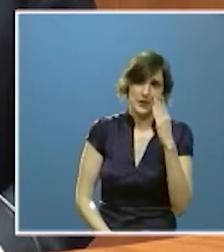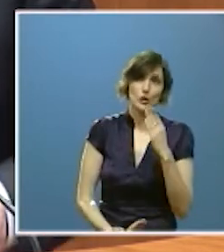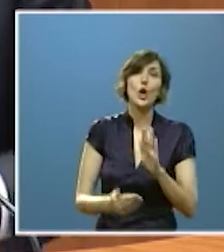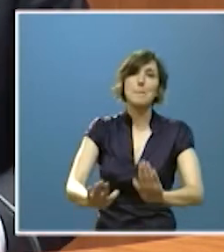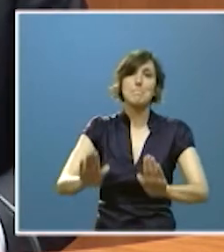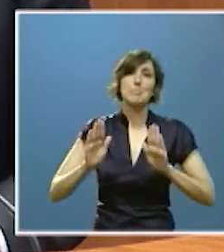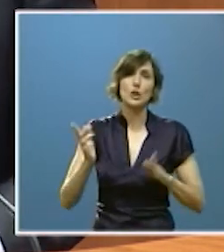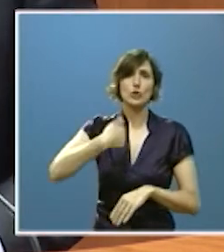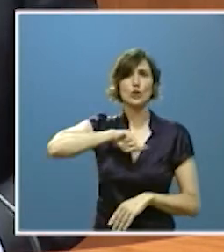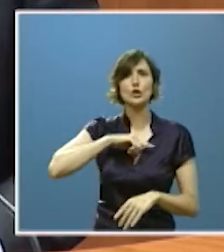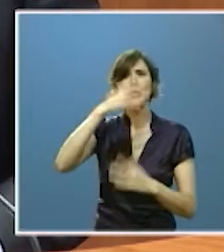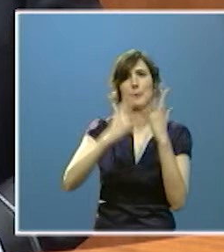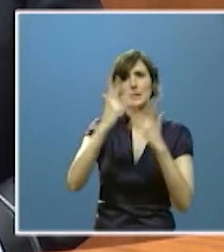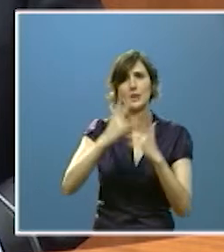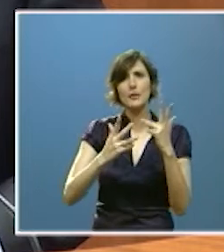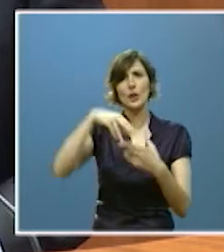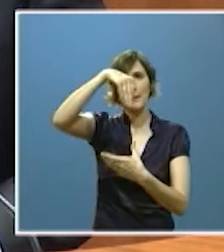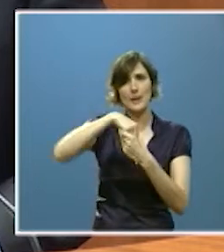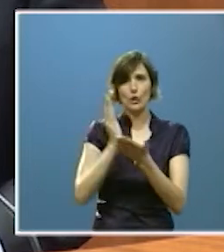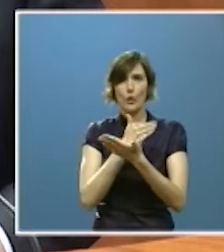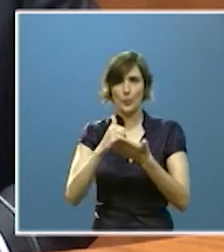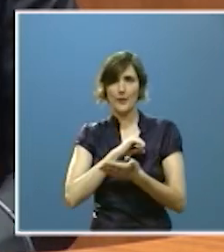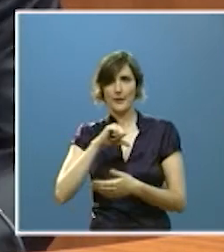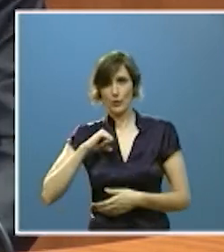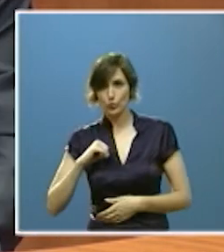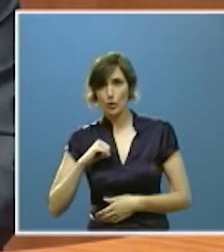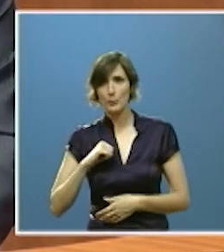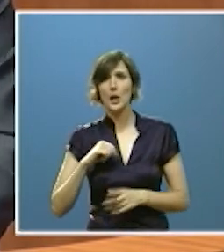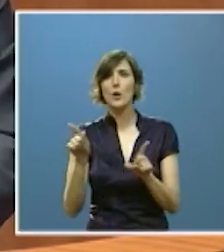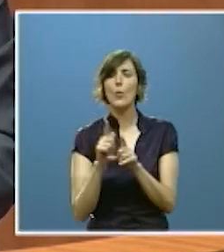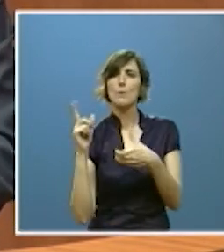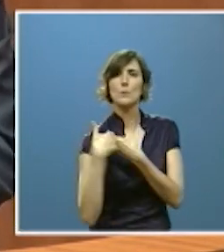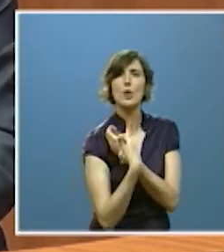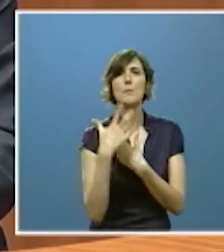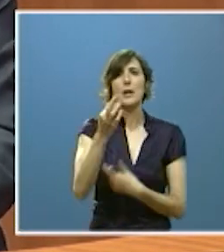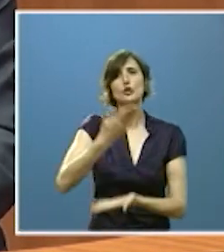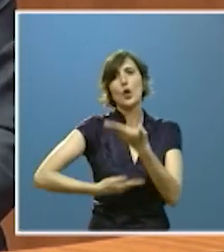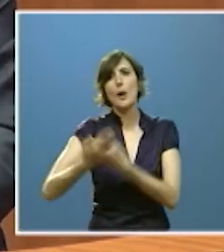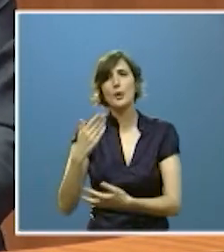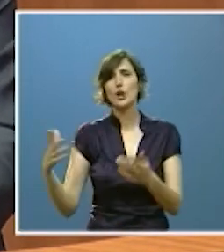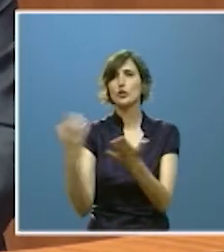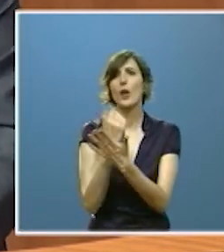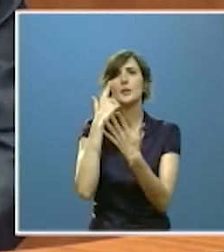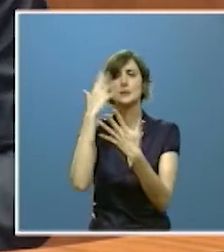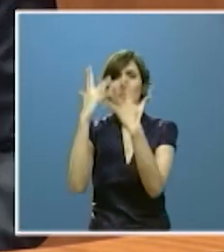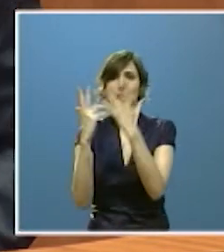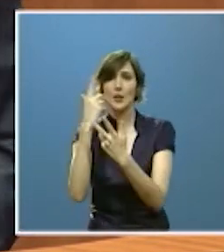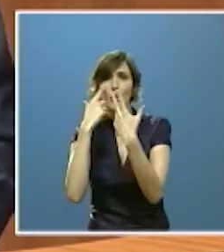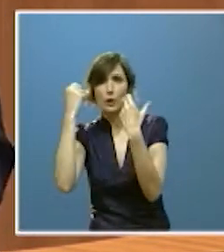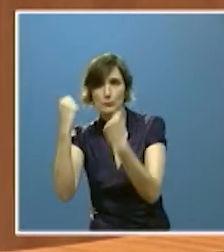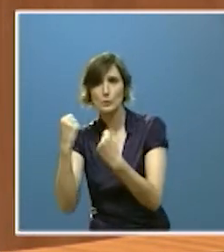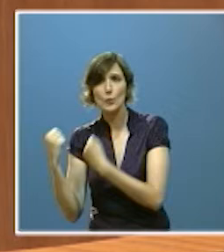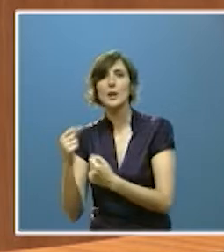que actúan dentro de la comunidad así como la colaboración de todas las instancias hemos desarrollado igualmente nuevas